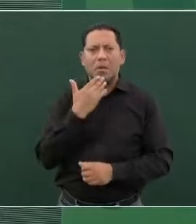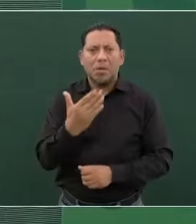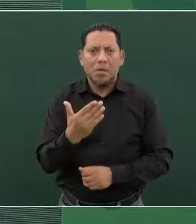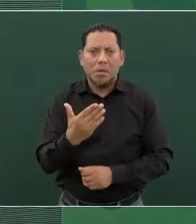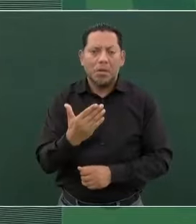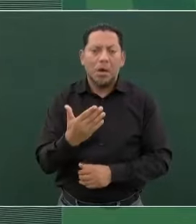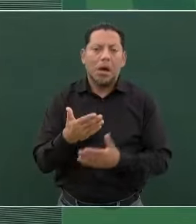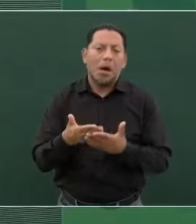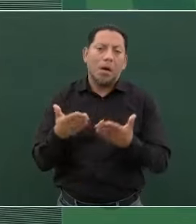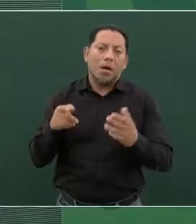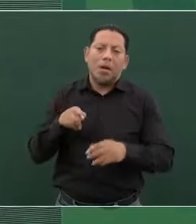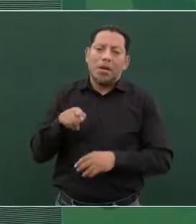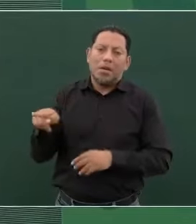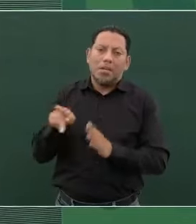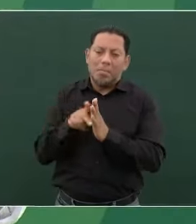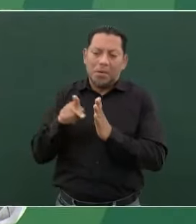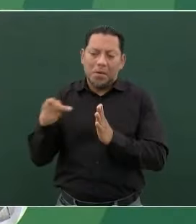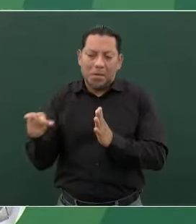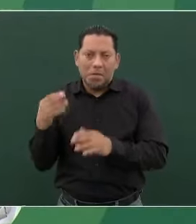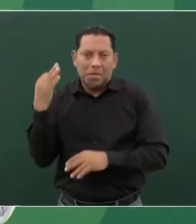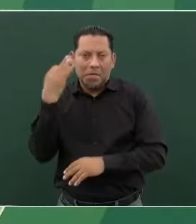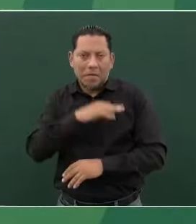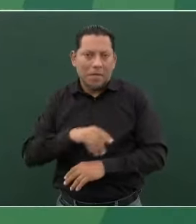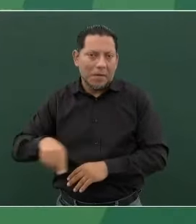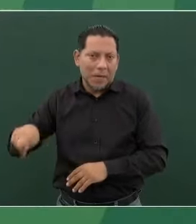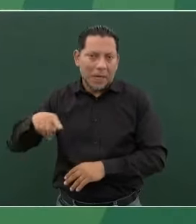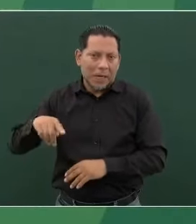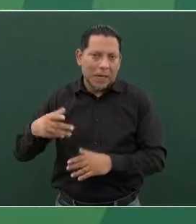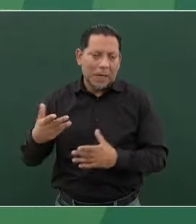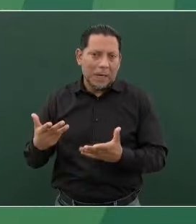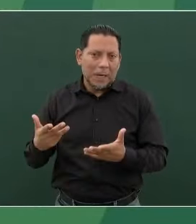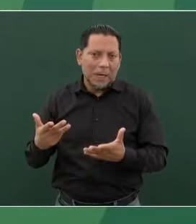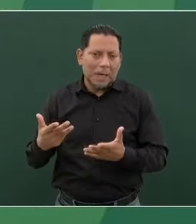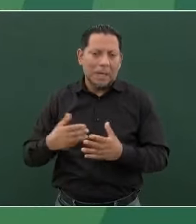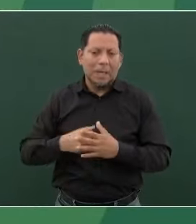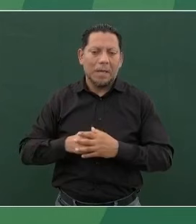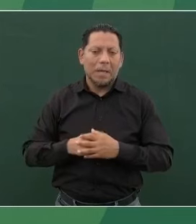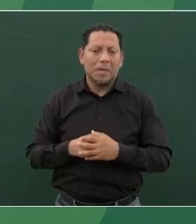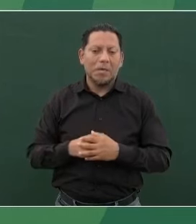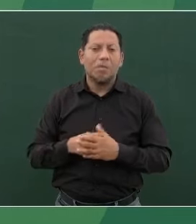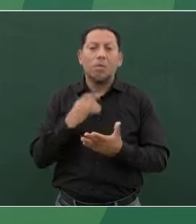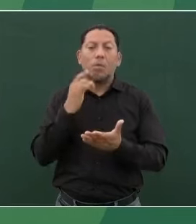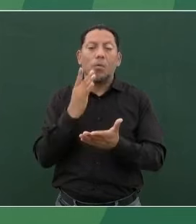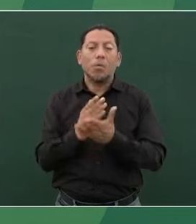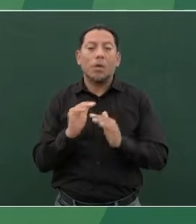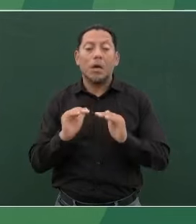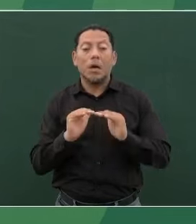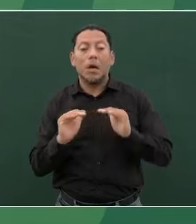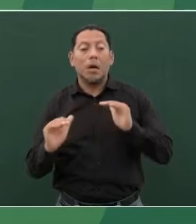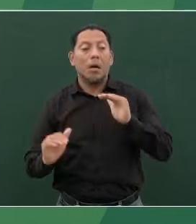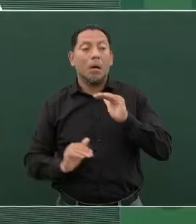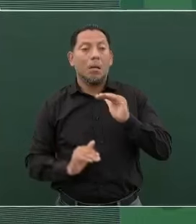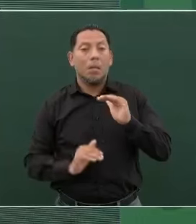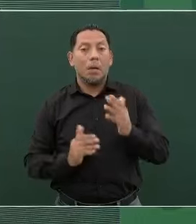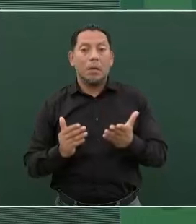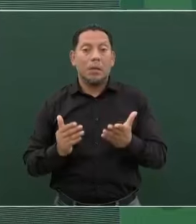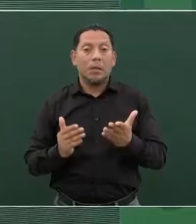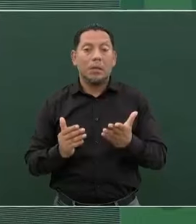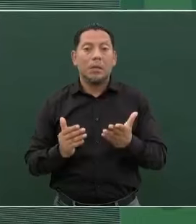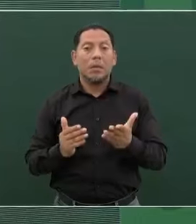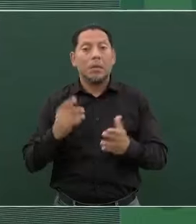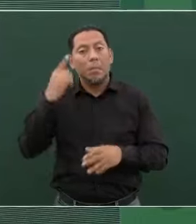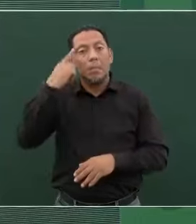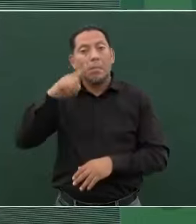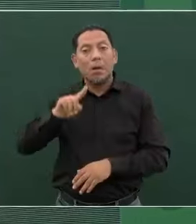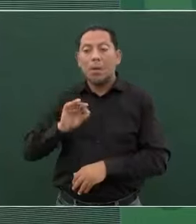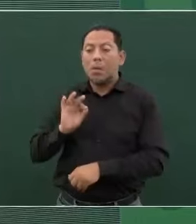pasquines al servicio de grupos de intereses